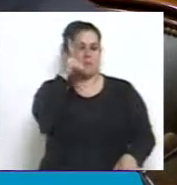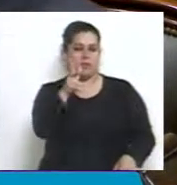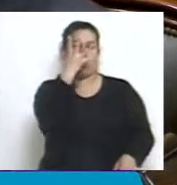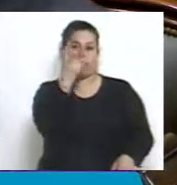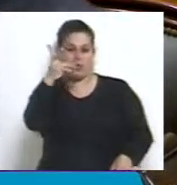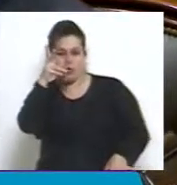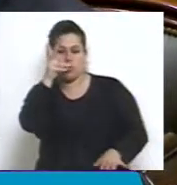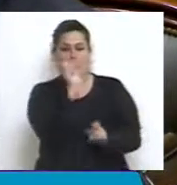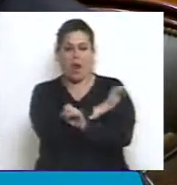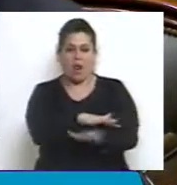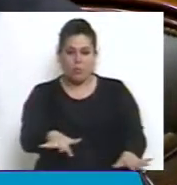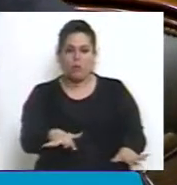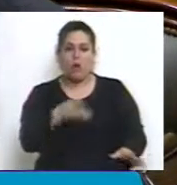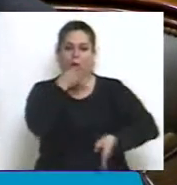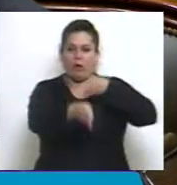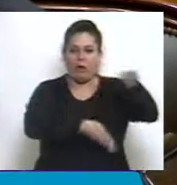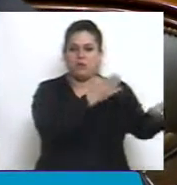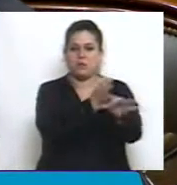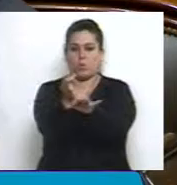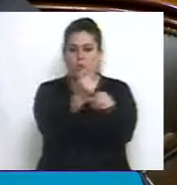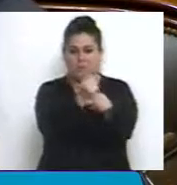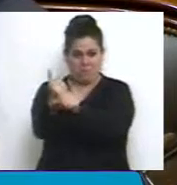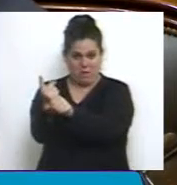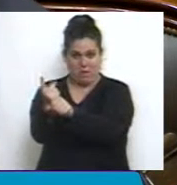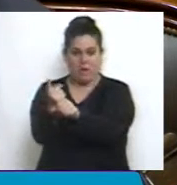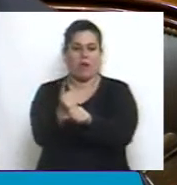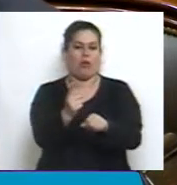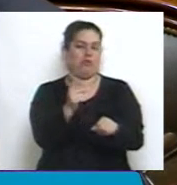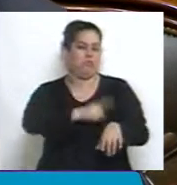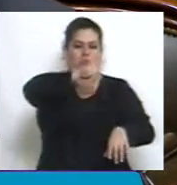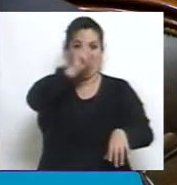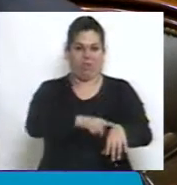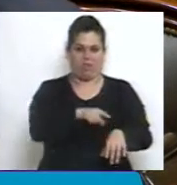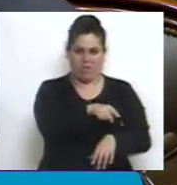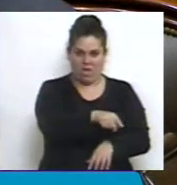asistían a escuelas primarias con jornada extendida.